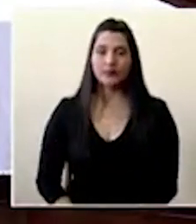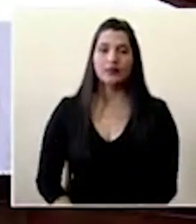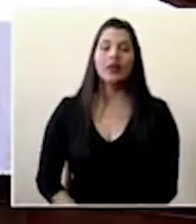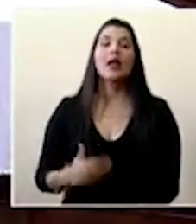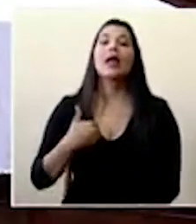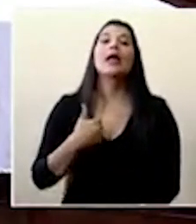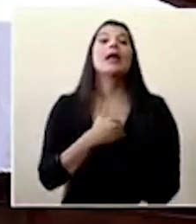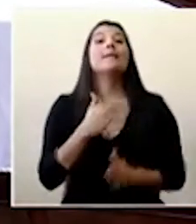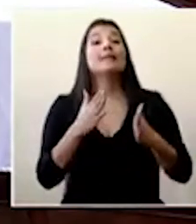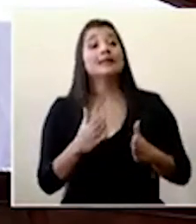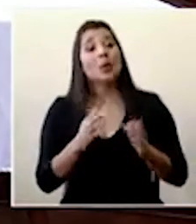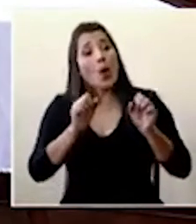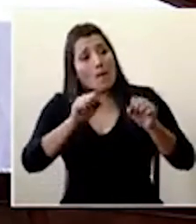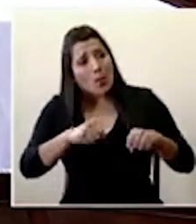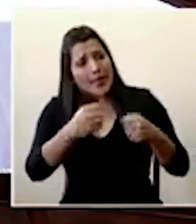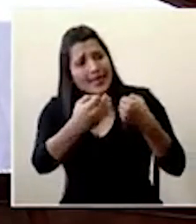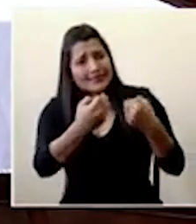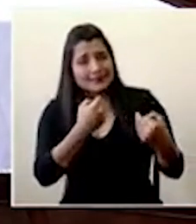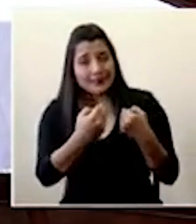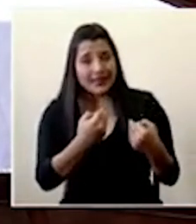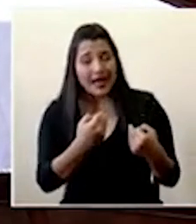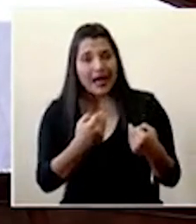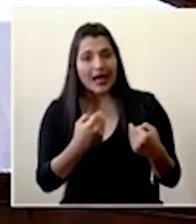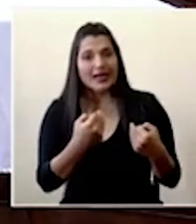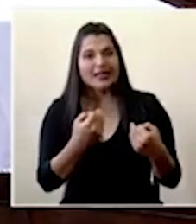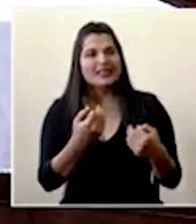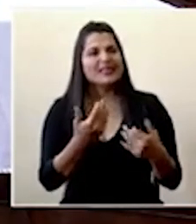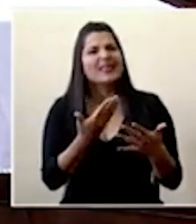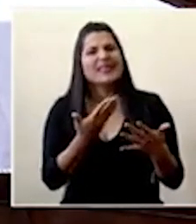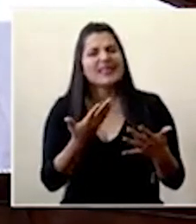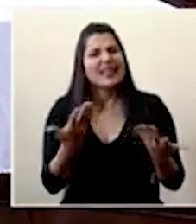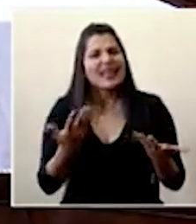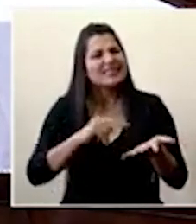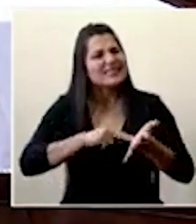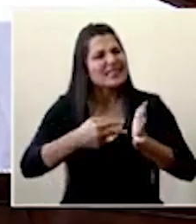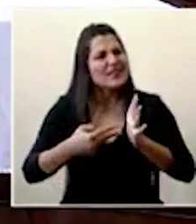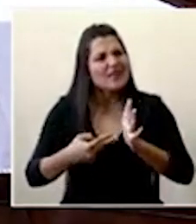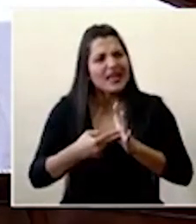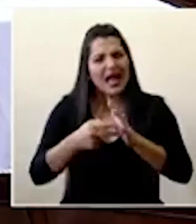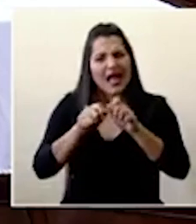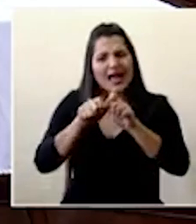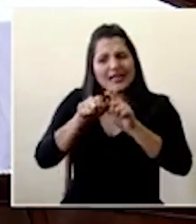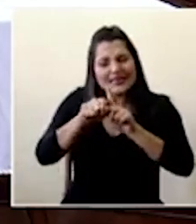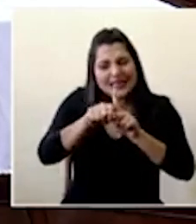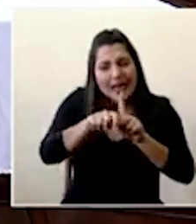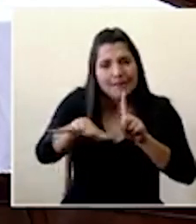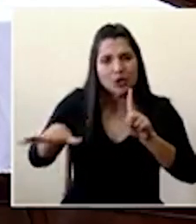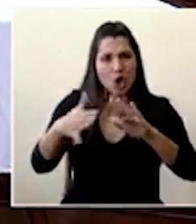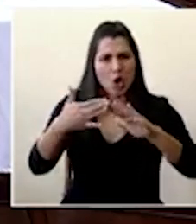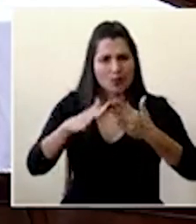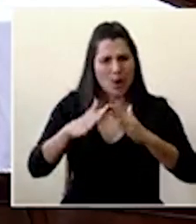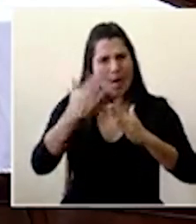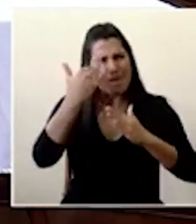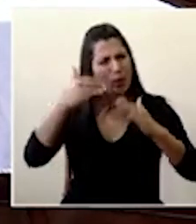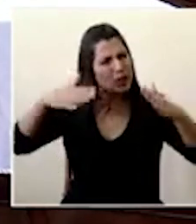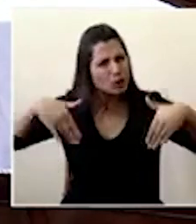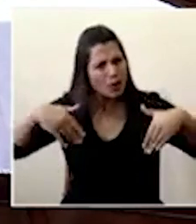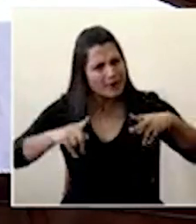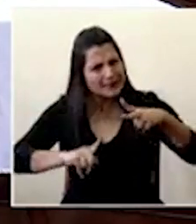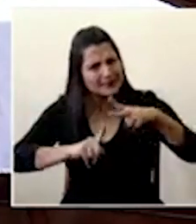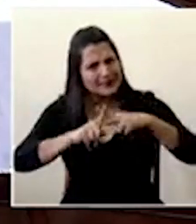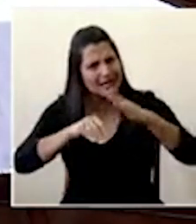Ministro si podemos explicar en detalle que es la transmisión comunitaria y por qué decimos que no se ha evidenciado en Costa Rica